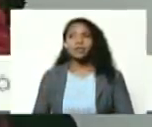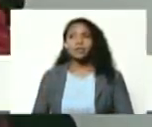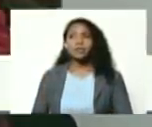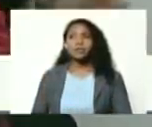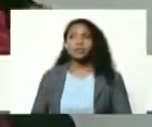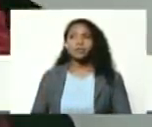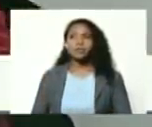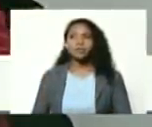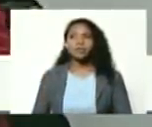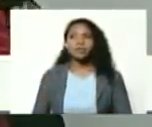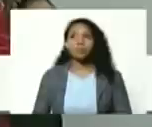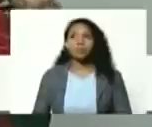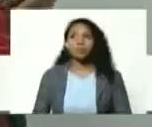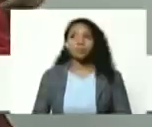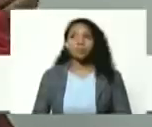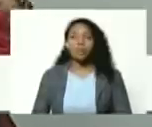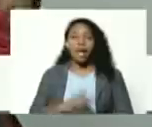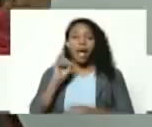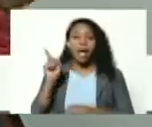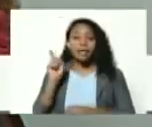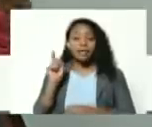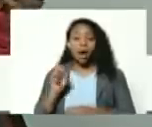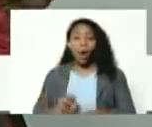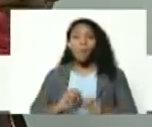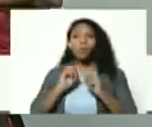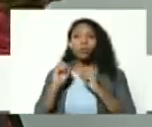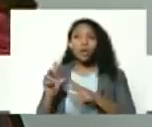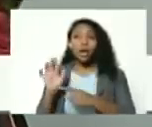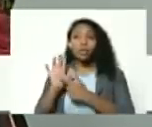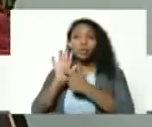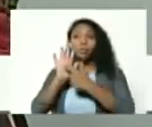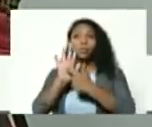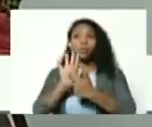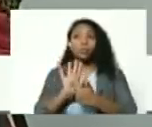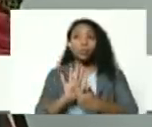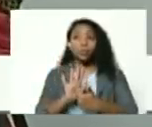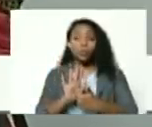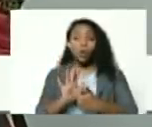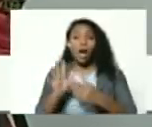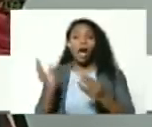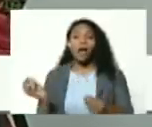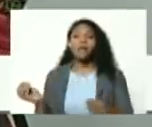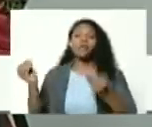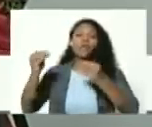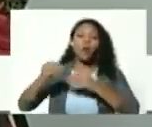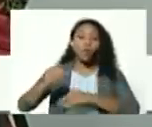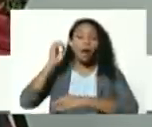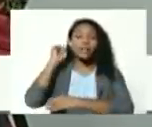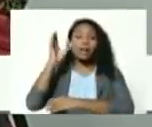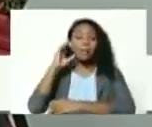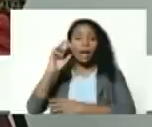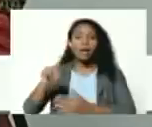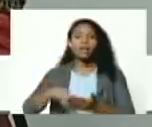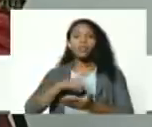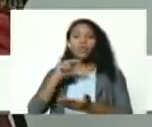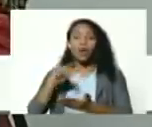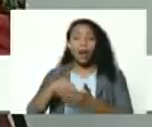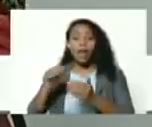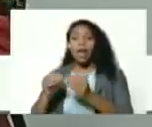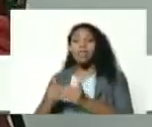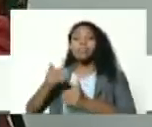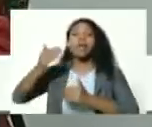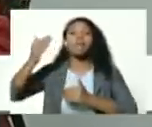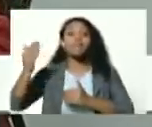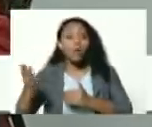esta oportunidad se planteó un acuerdo de la Asamblea Nacional y después lo